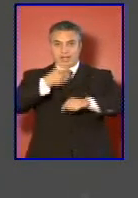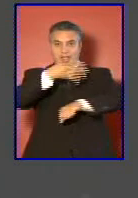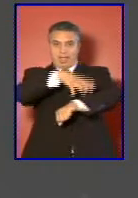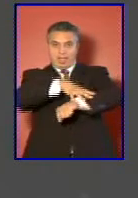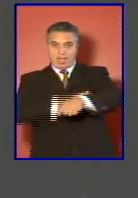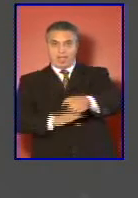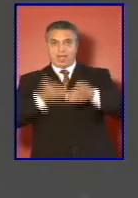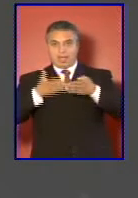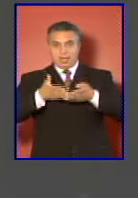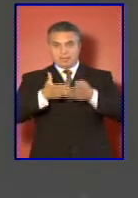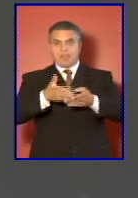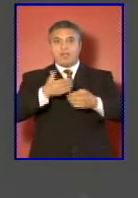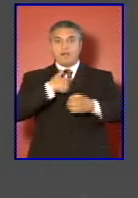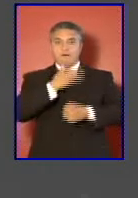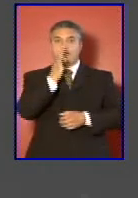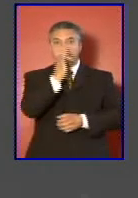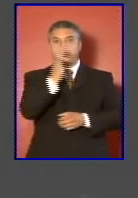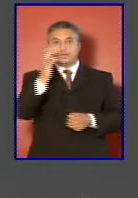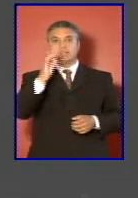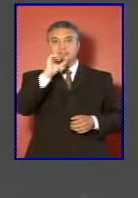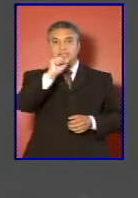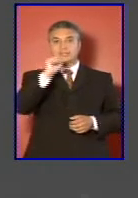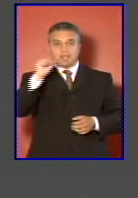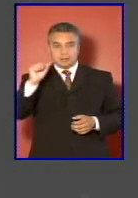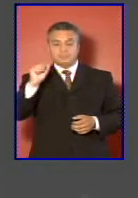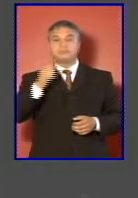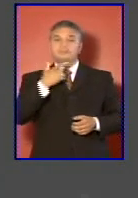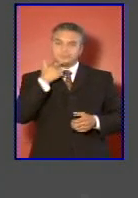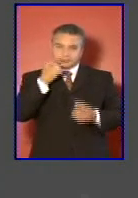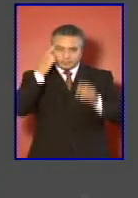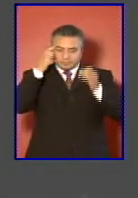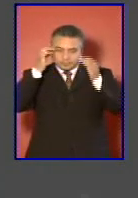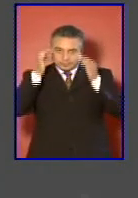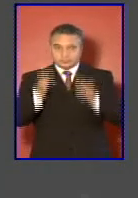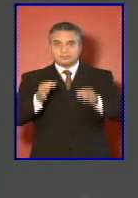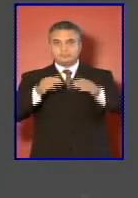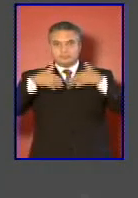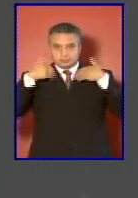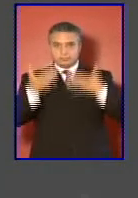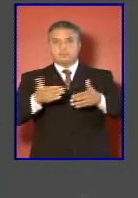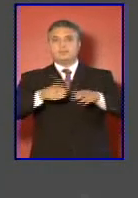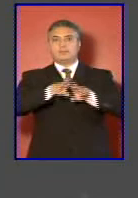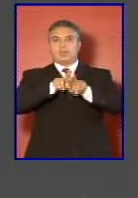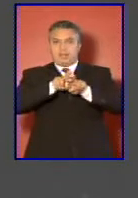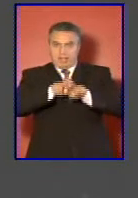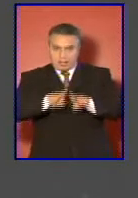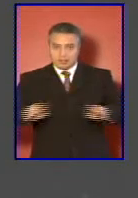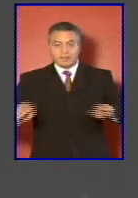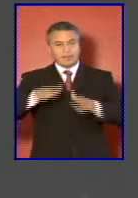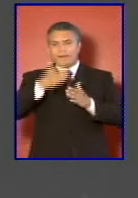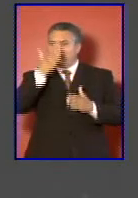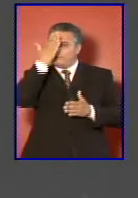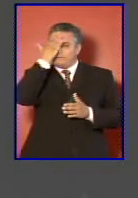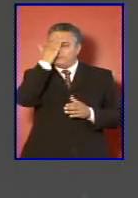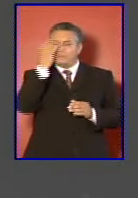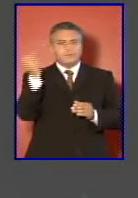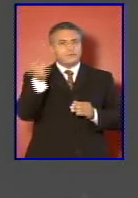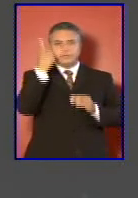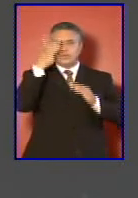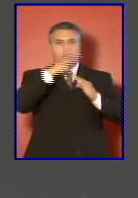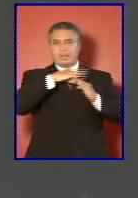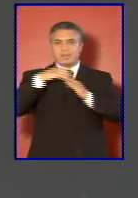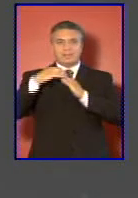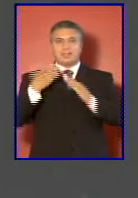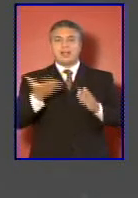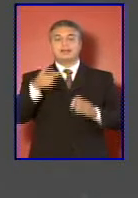rol de nuestras Fuerzas Armadas para garantizar la seguridad y tranquilidad, es fundamental para obtener este